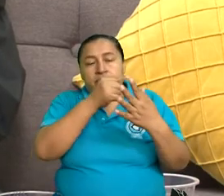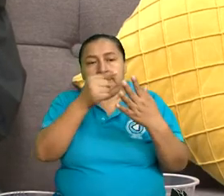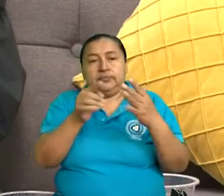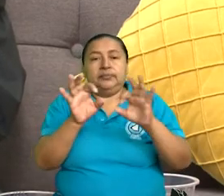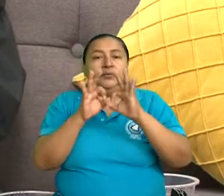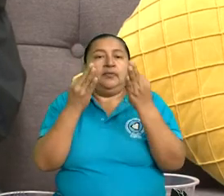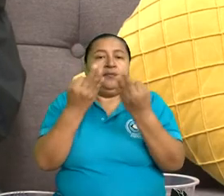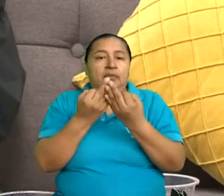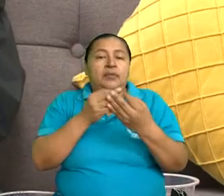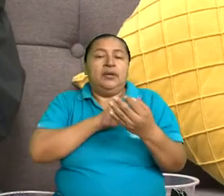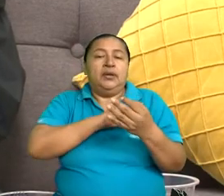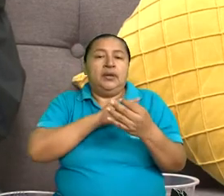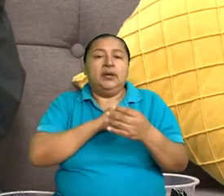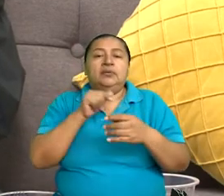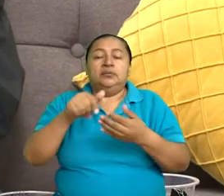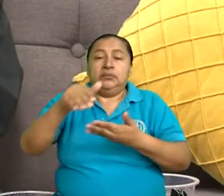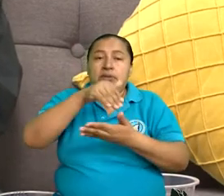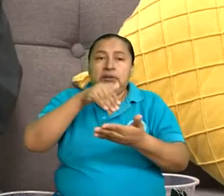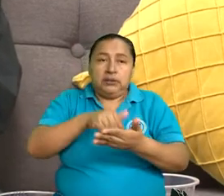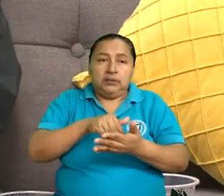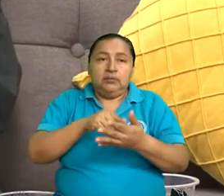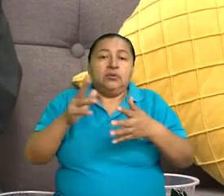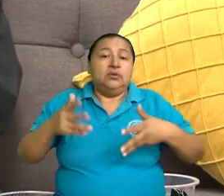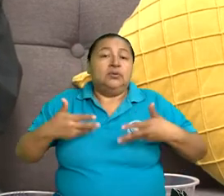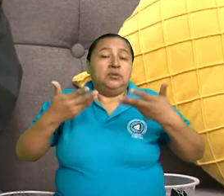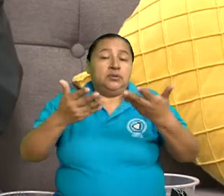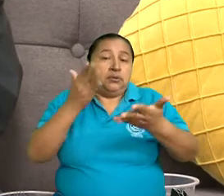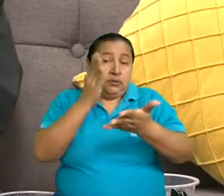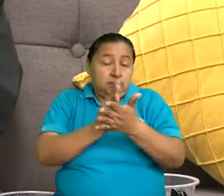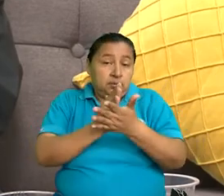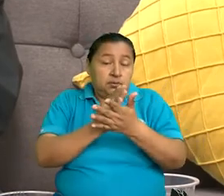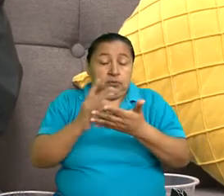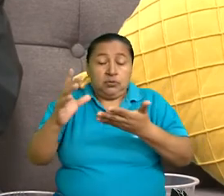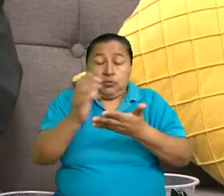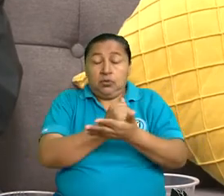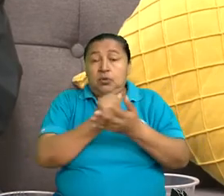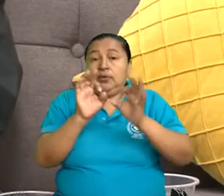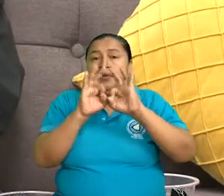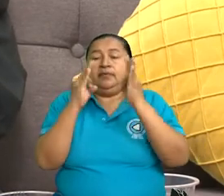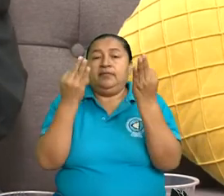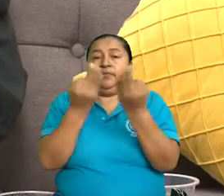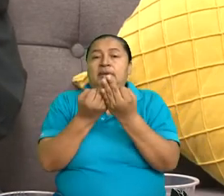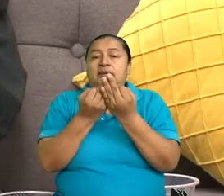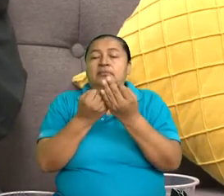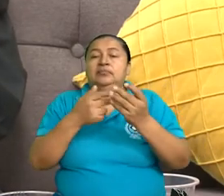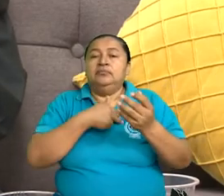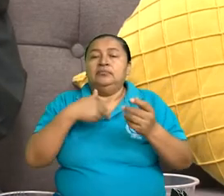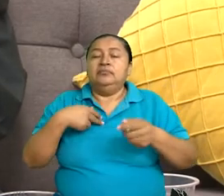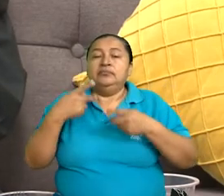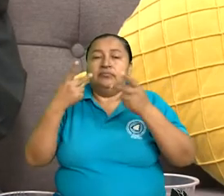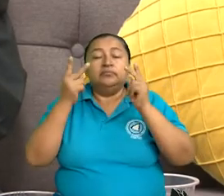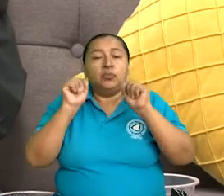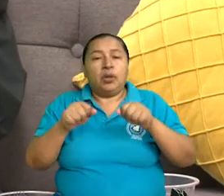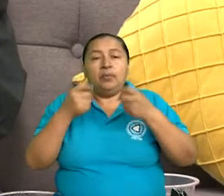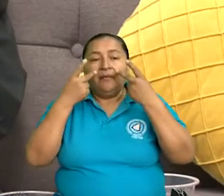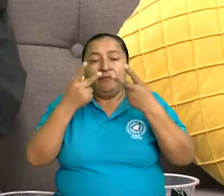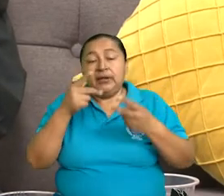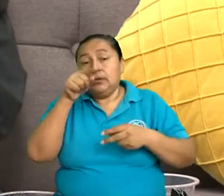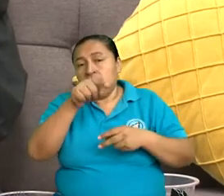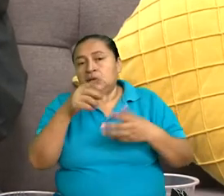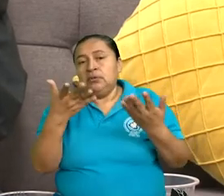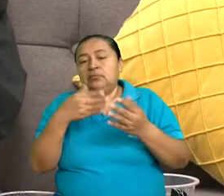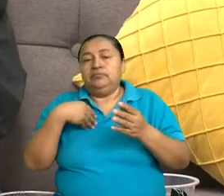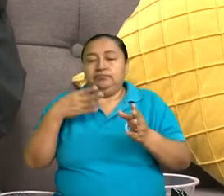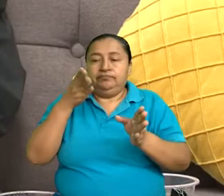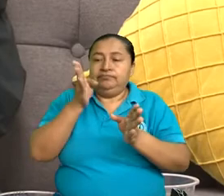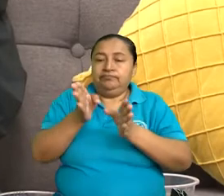ocupa una centralidad. Entonces, las disposiciones del código de la familia se hacen realidad a través de las